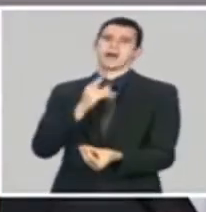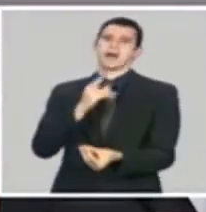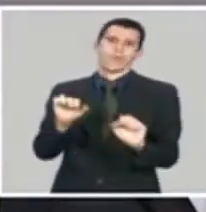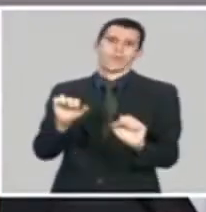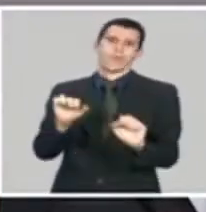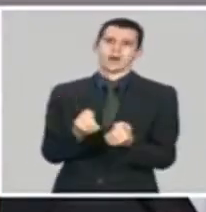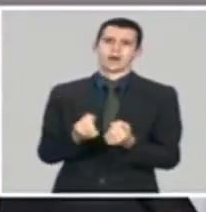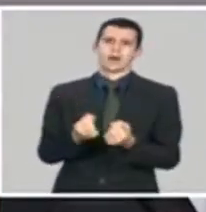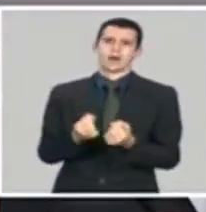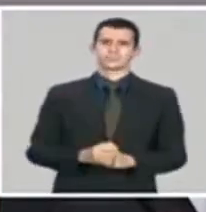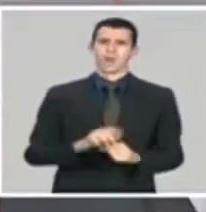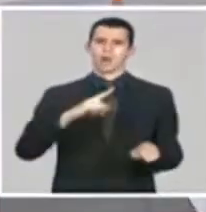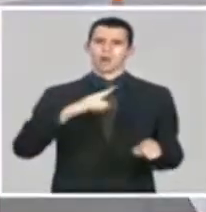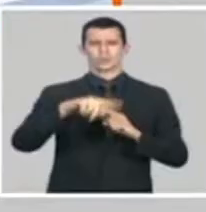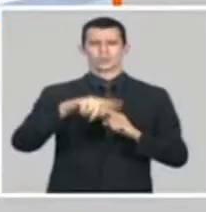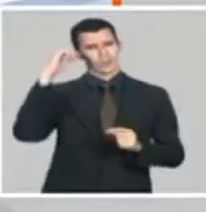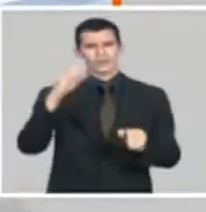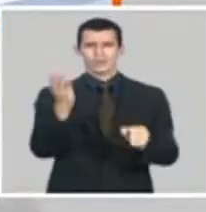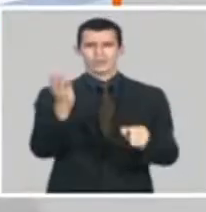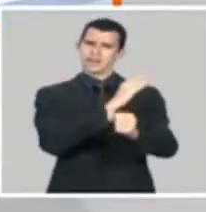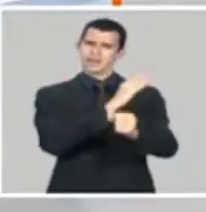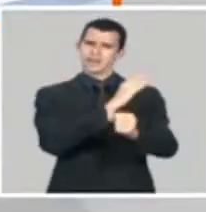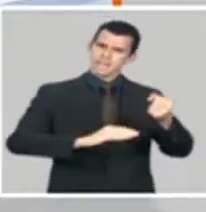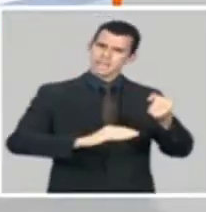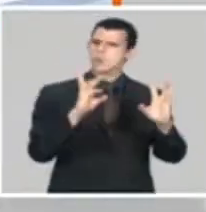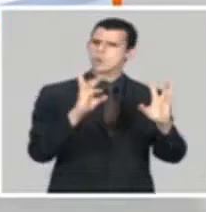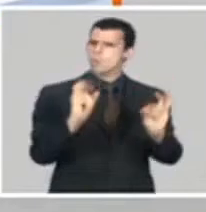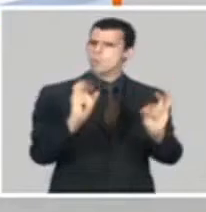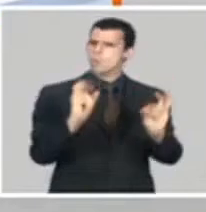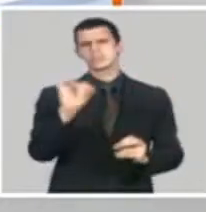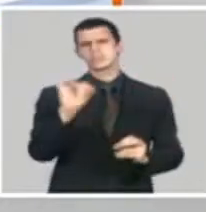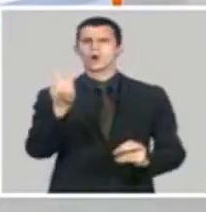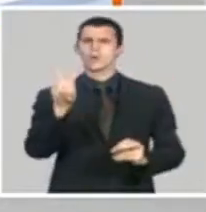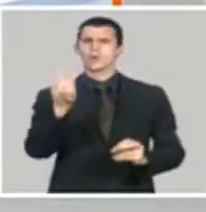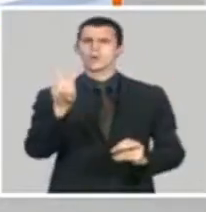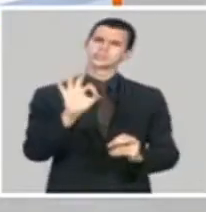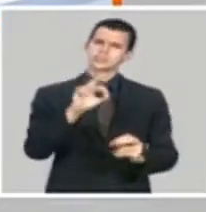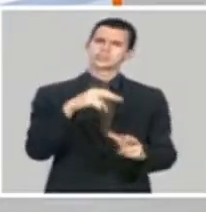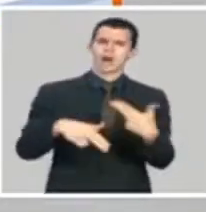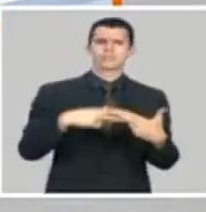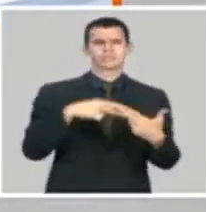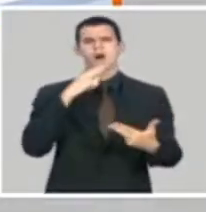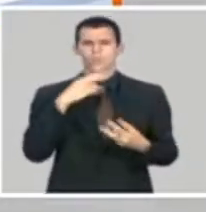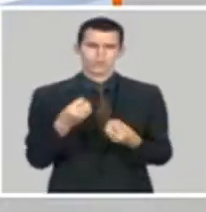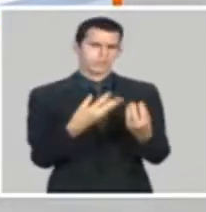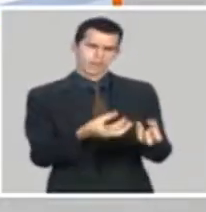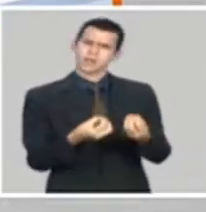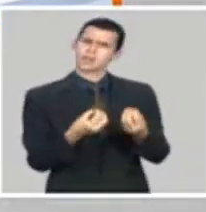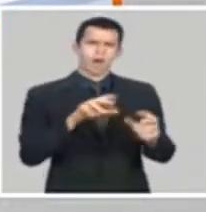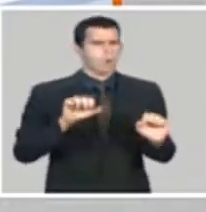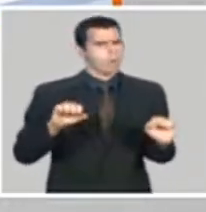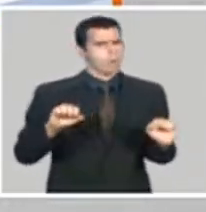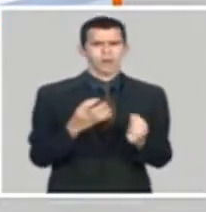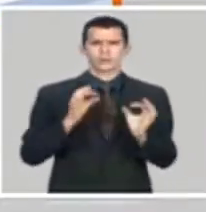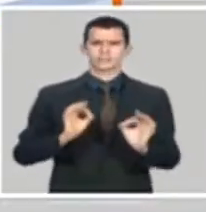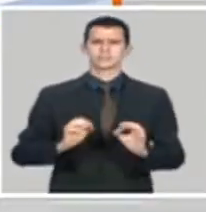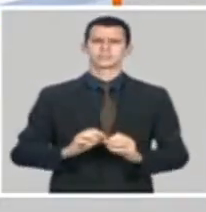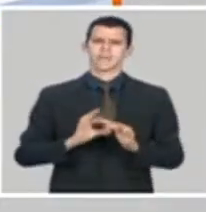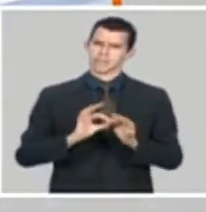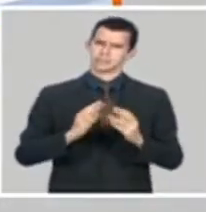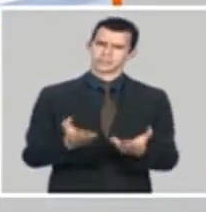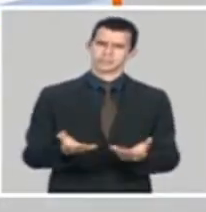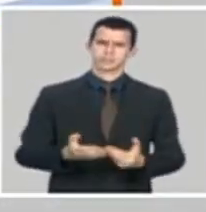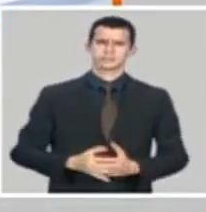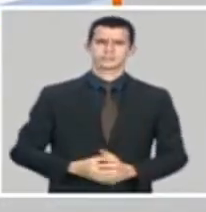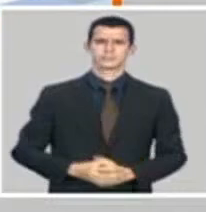la caña, están al 62% y también se garantiza el balance de agua para estos cultivos. O sea, que es algo